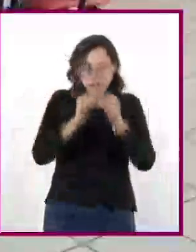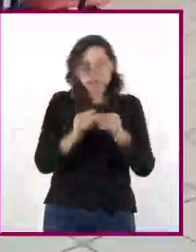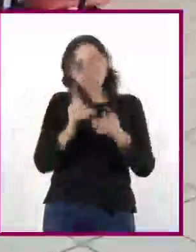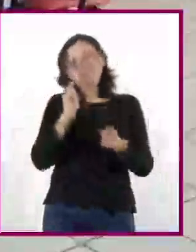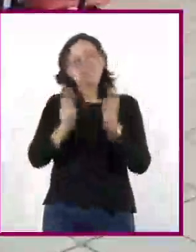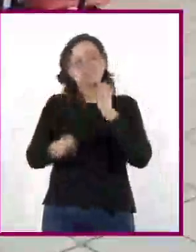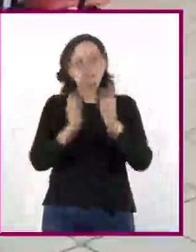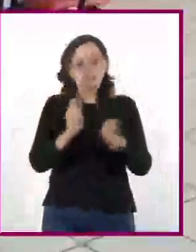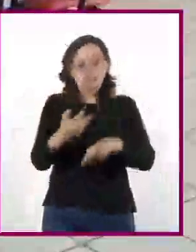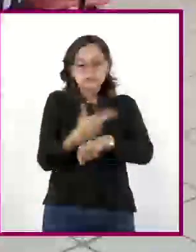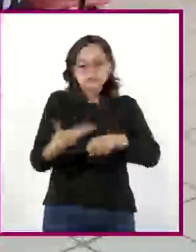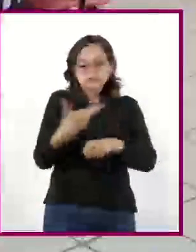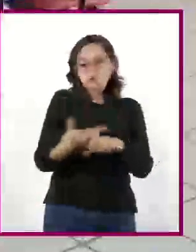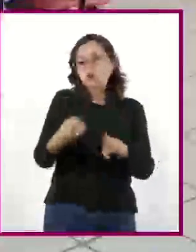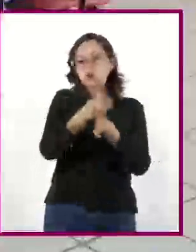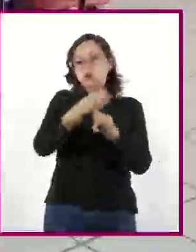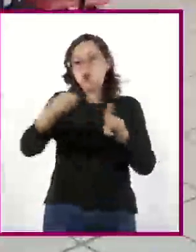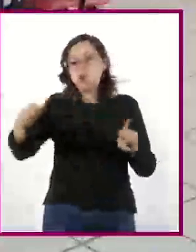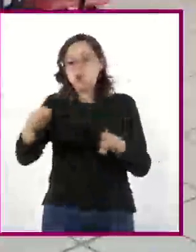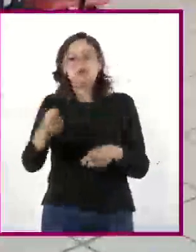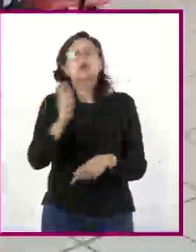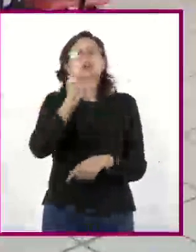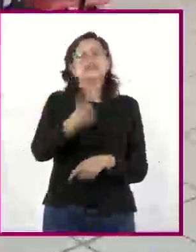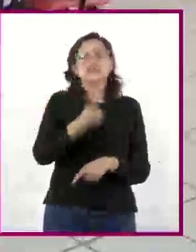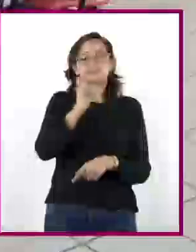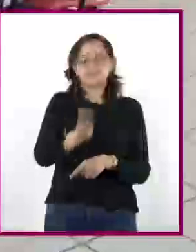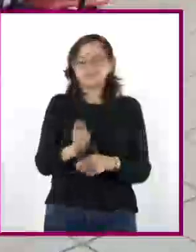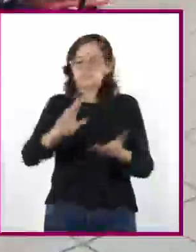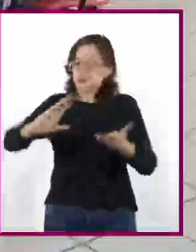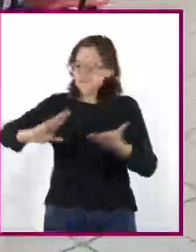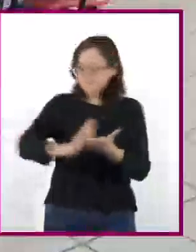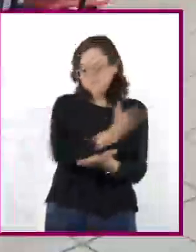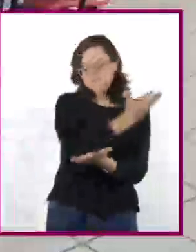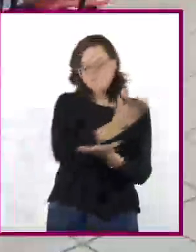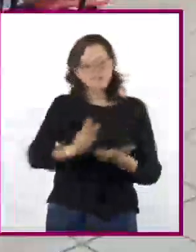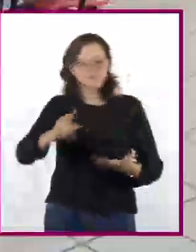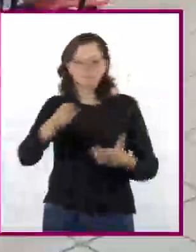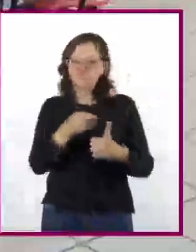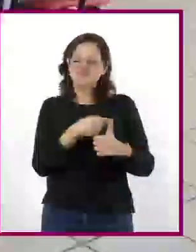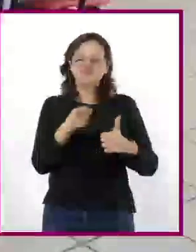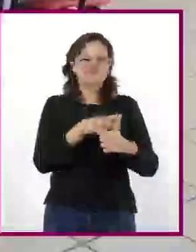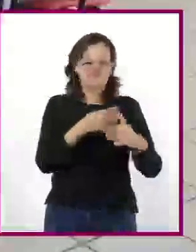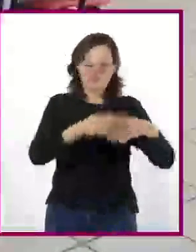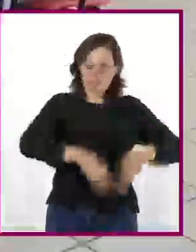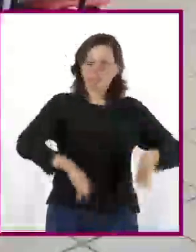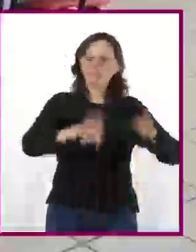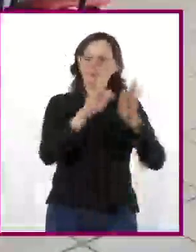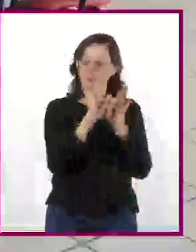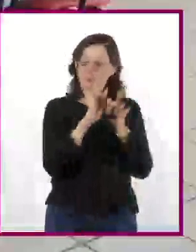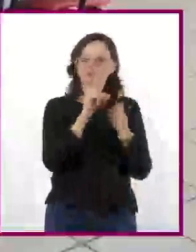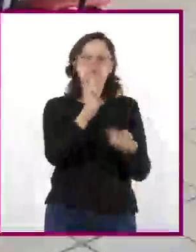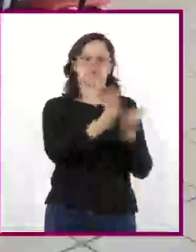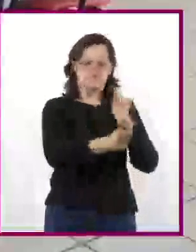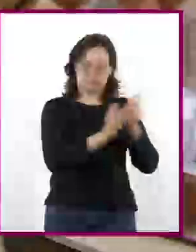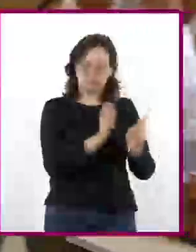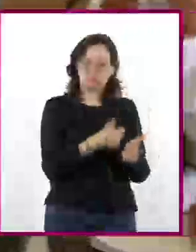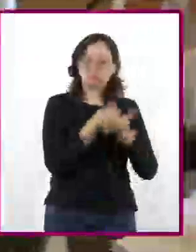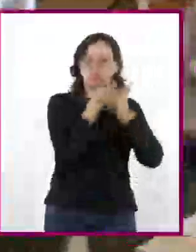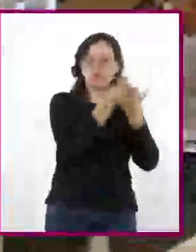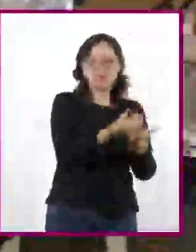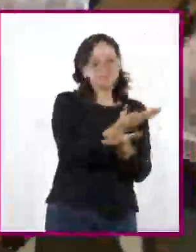Organizar la información es discriminar aquella que no es relevante y jerarquizar la que sirve para el estudio de caso.